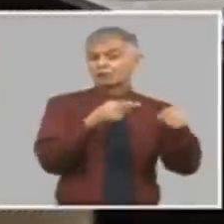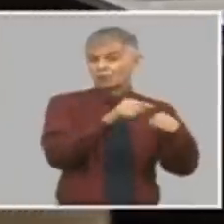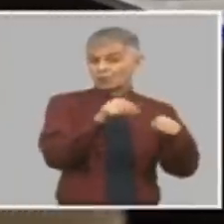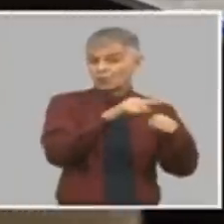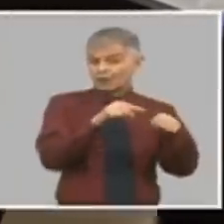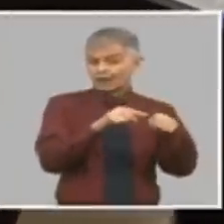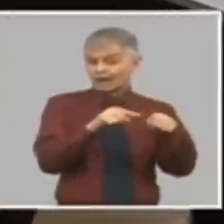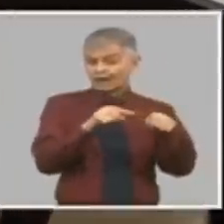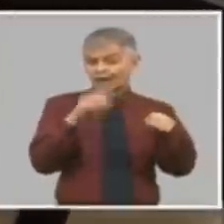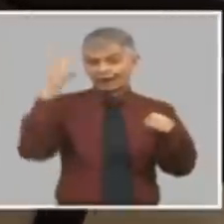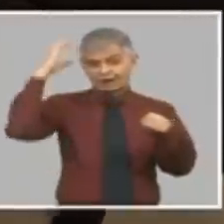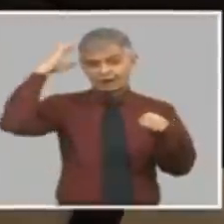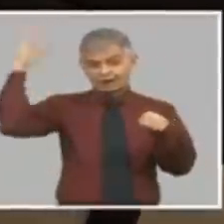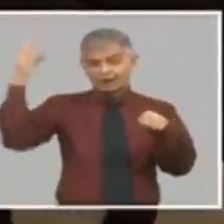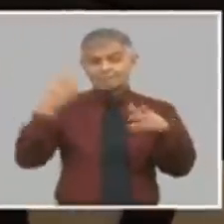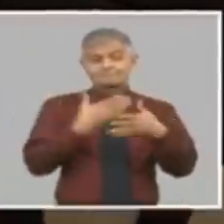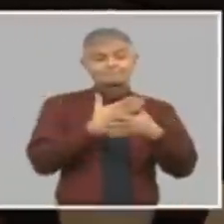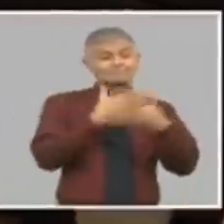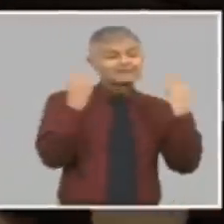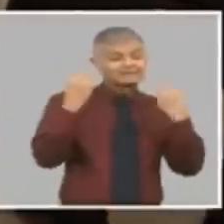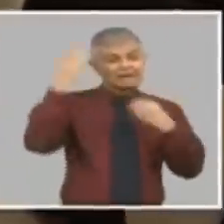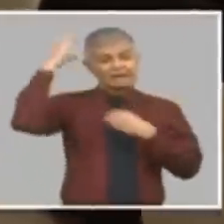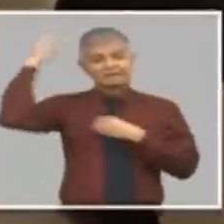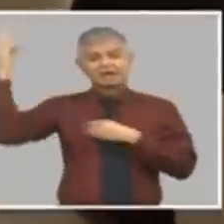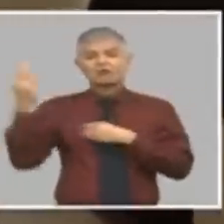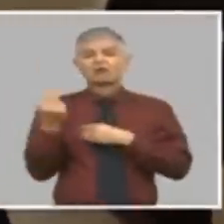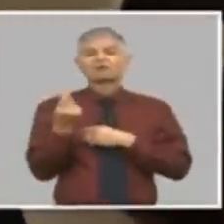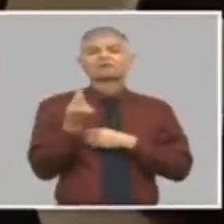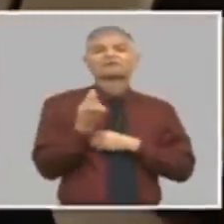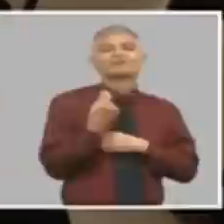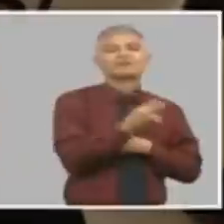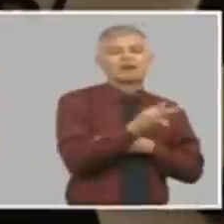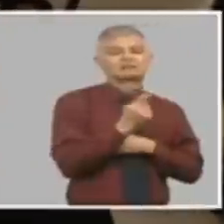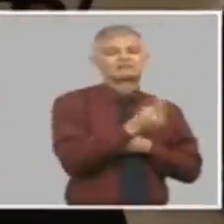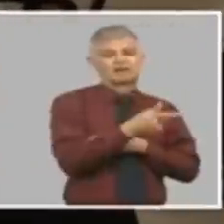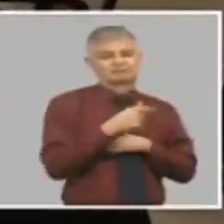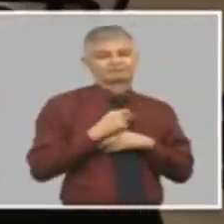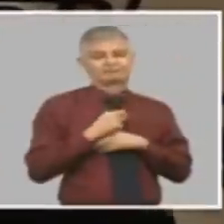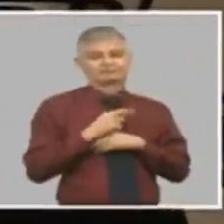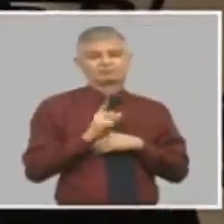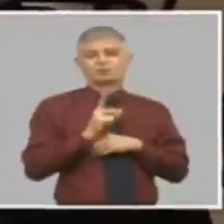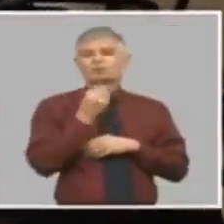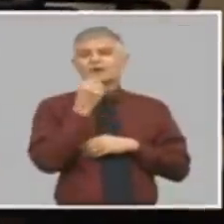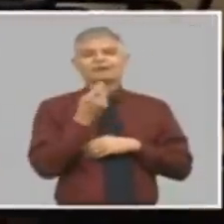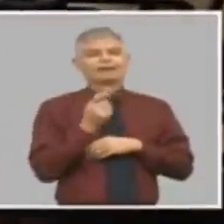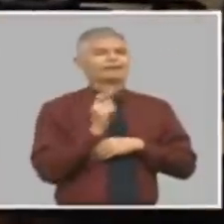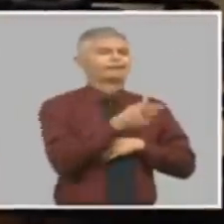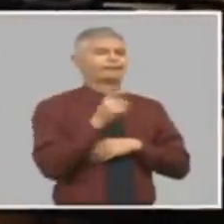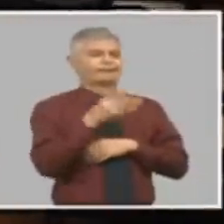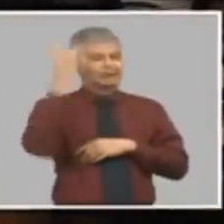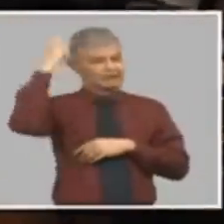financiar las pérdidas no puede ser financiar pérdidas por financiar pérdidas